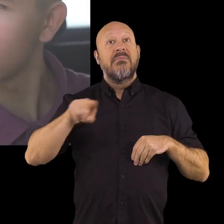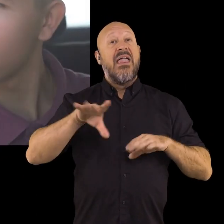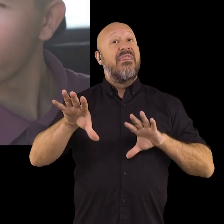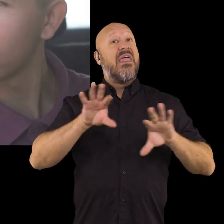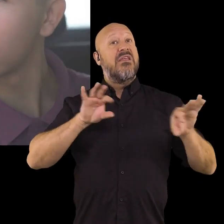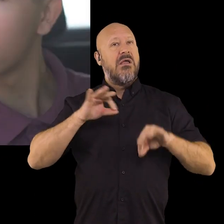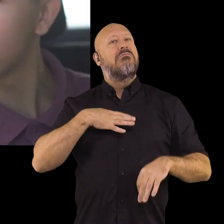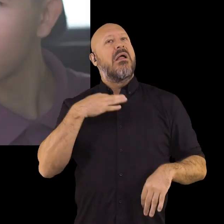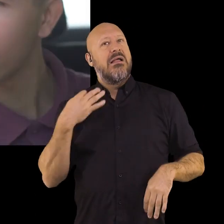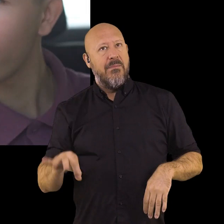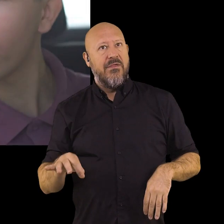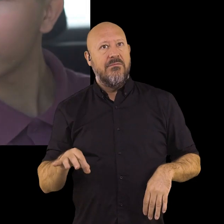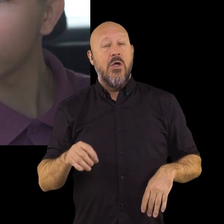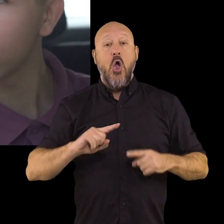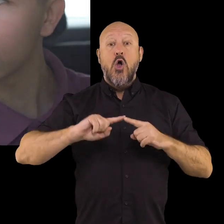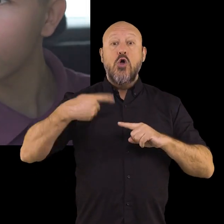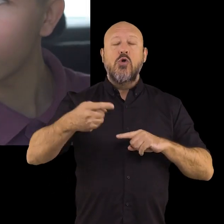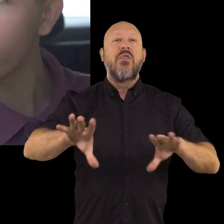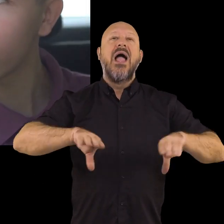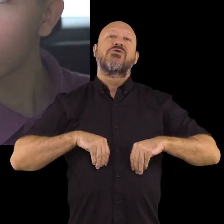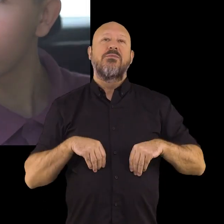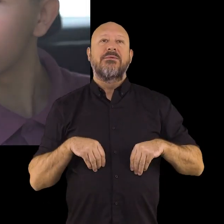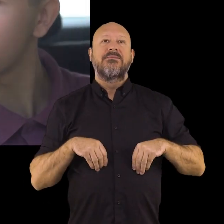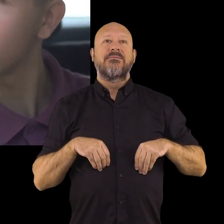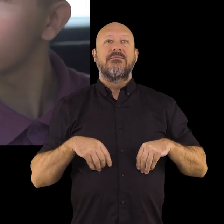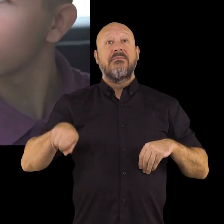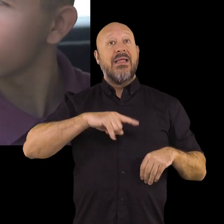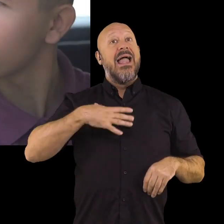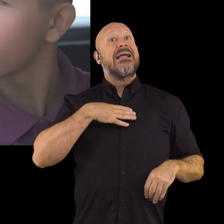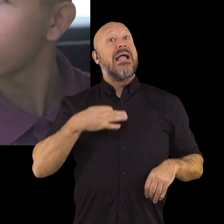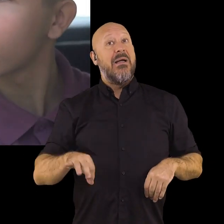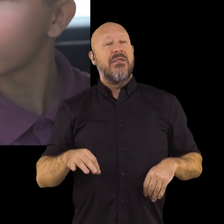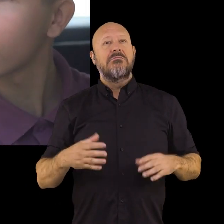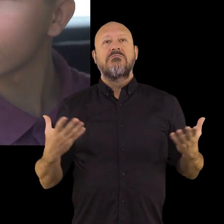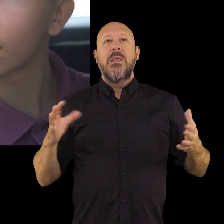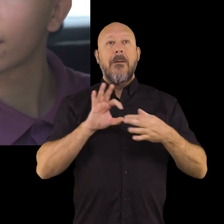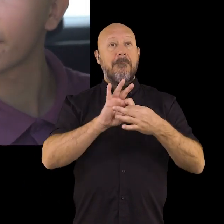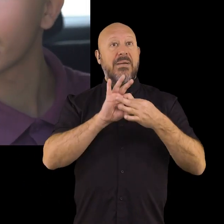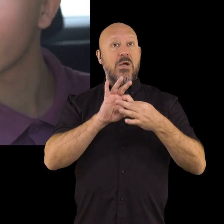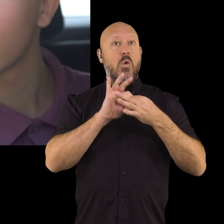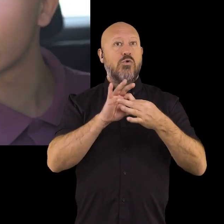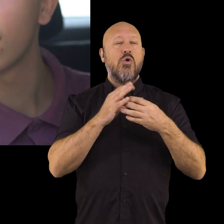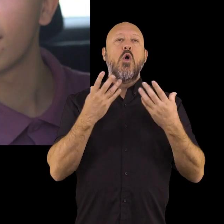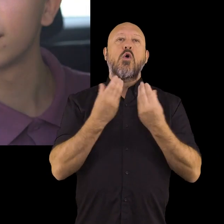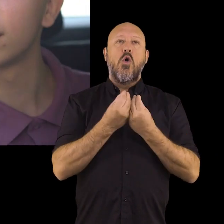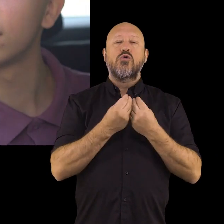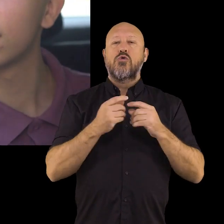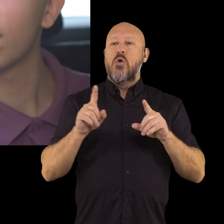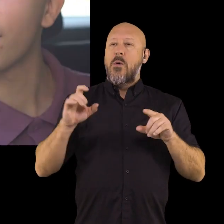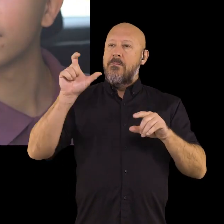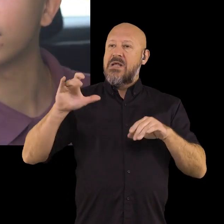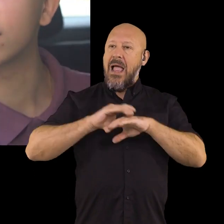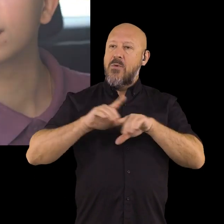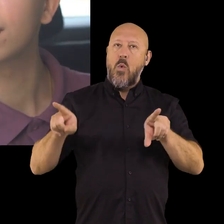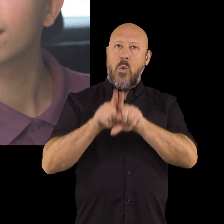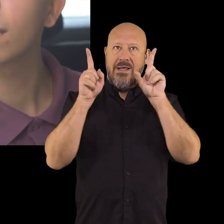Son capaces de tomar decisiones y asumen las consecuencias. Y son capaces de contar con vínculos estrechos con